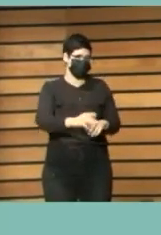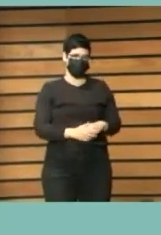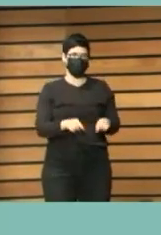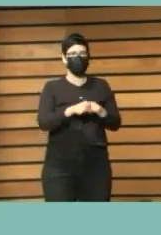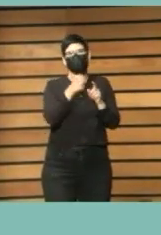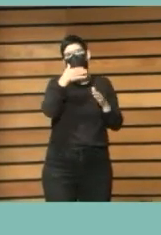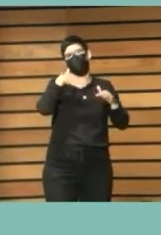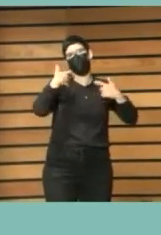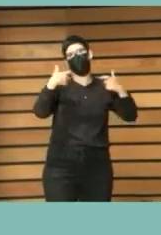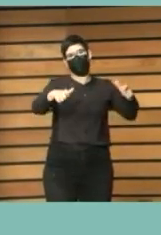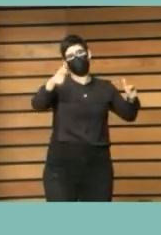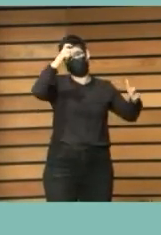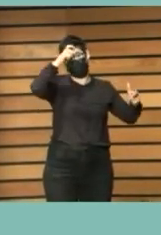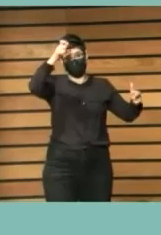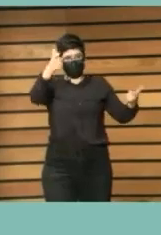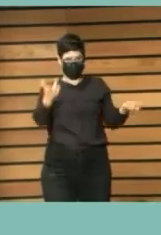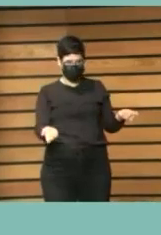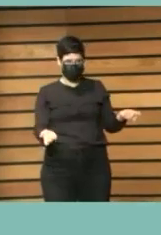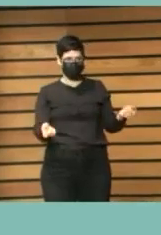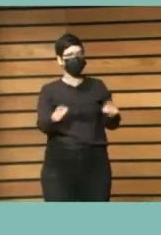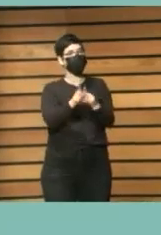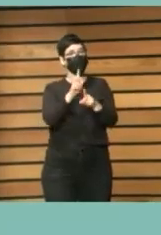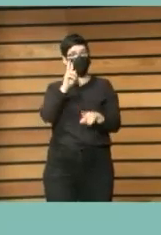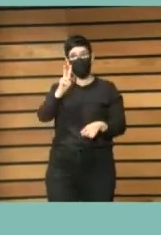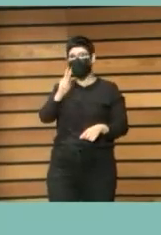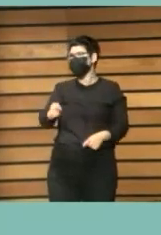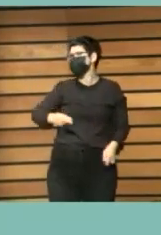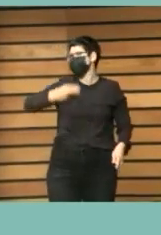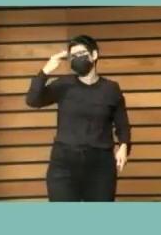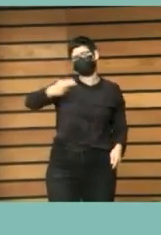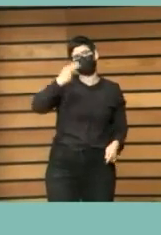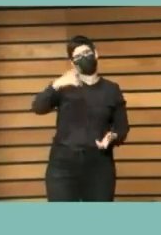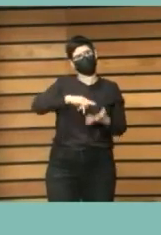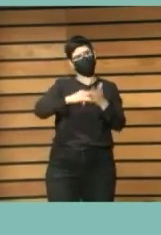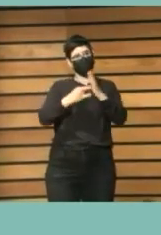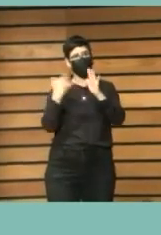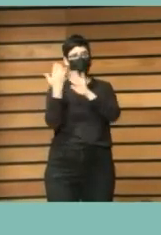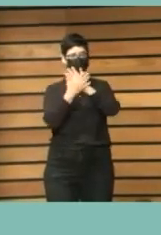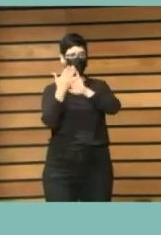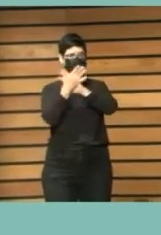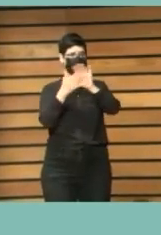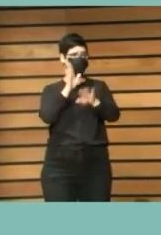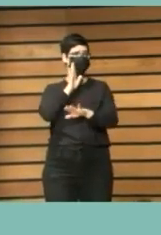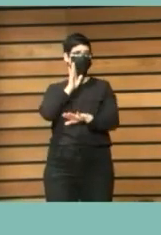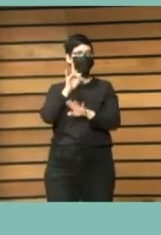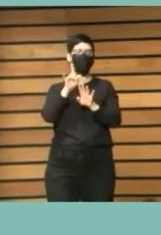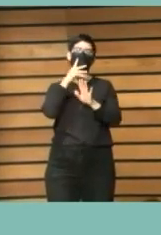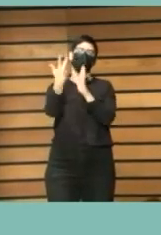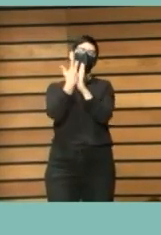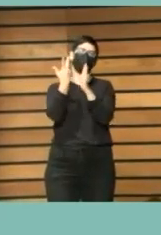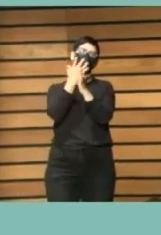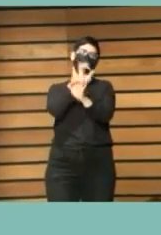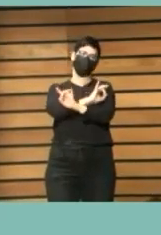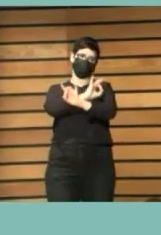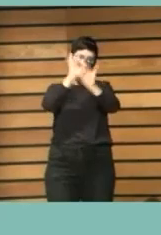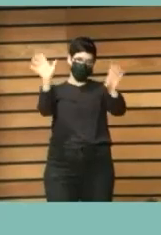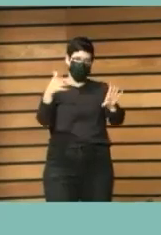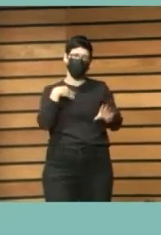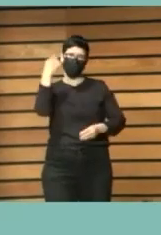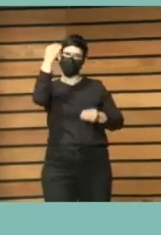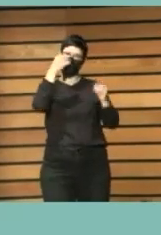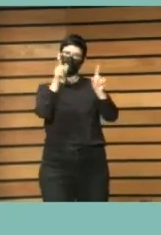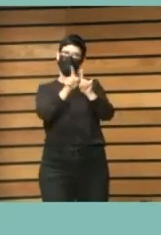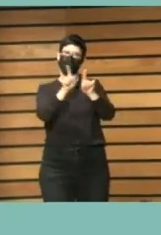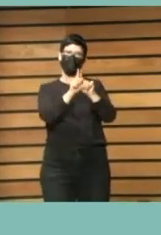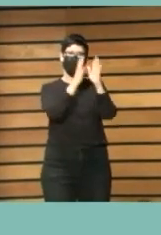entonces o sea me parece súper interesante el proyecto ya me habéis hablado de él y ahora está como más claro pero pienso que sí que las